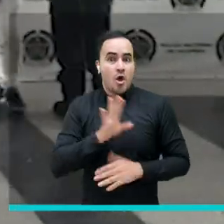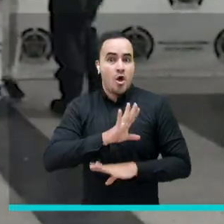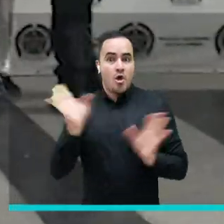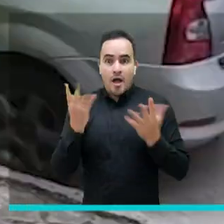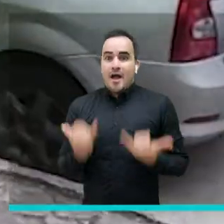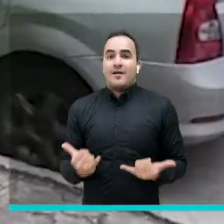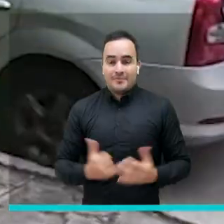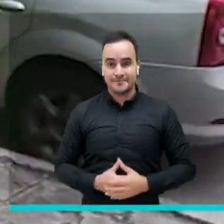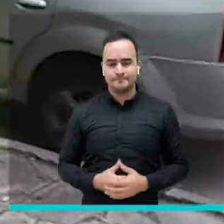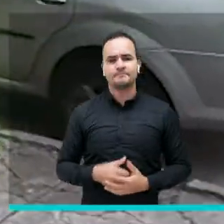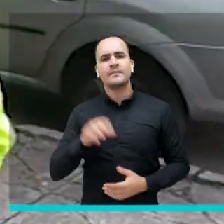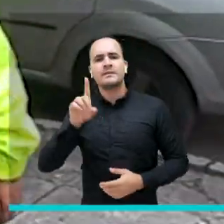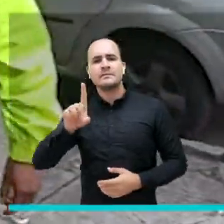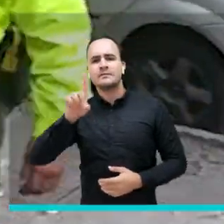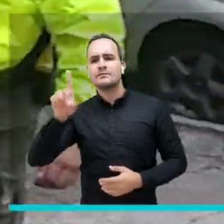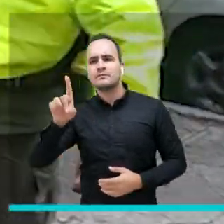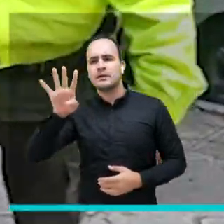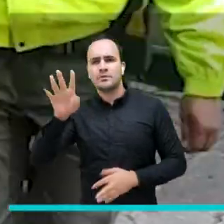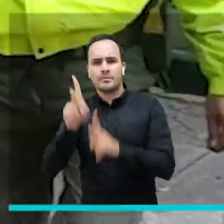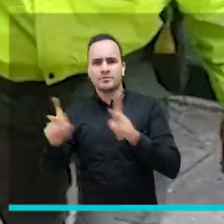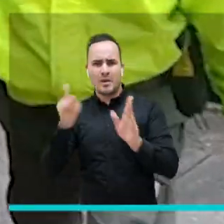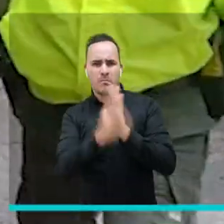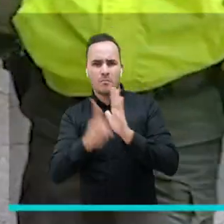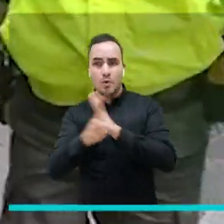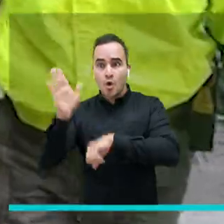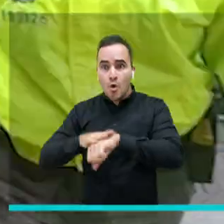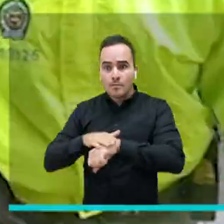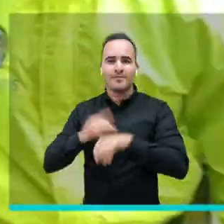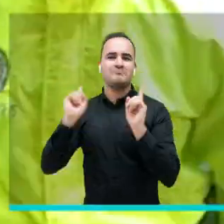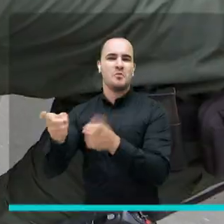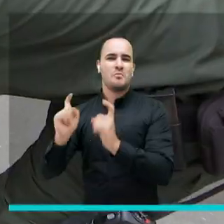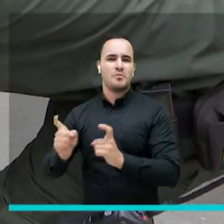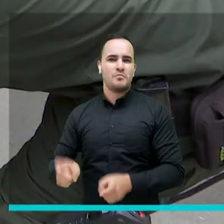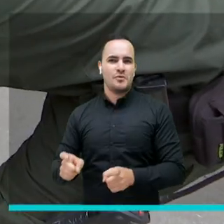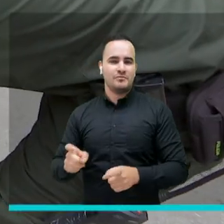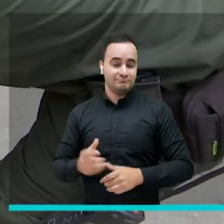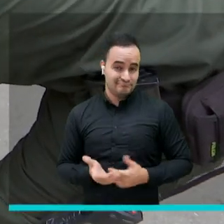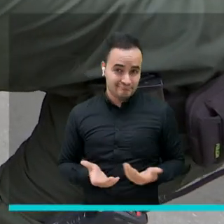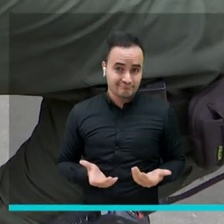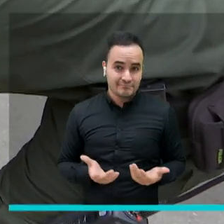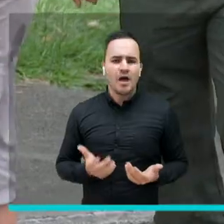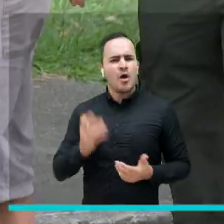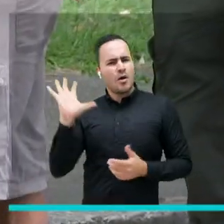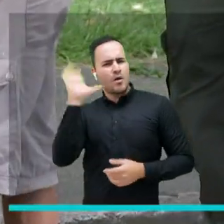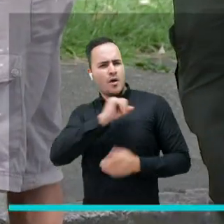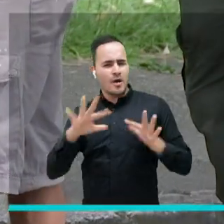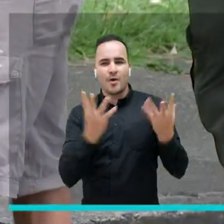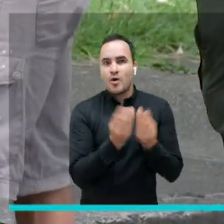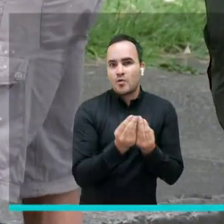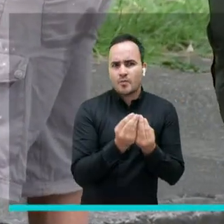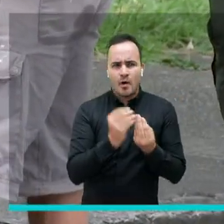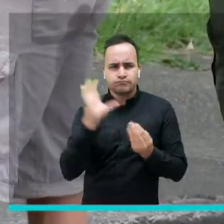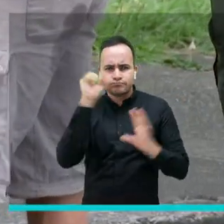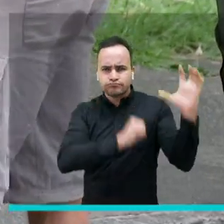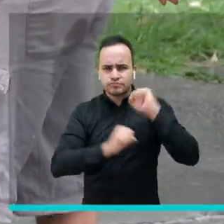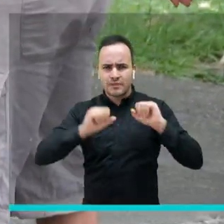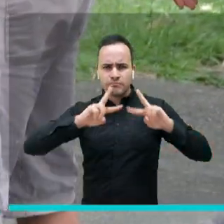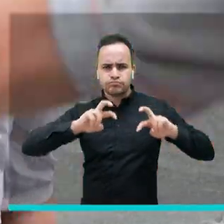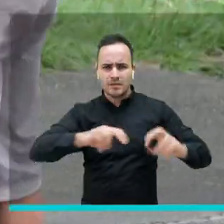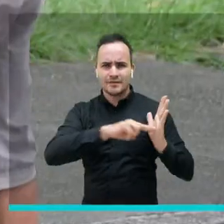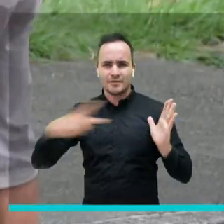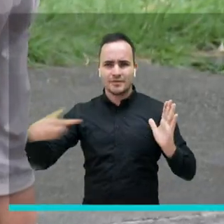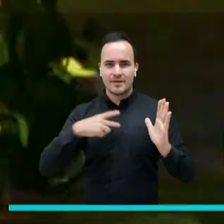ciudad. Además, 114 homicidas fueron capturados. Esto se da como resultado de la creación del Grupo Táctico